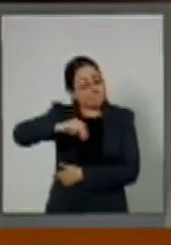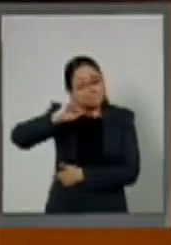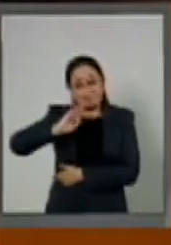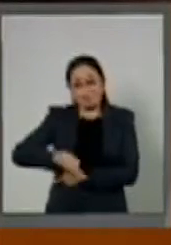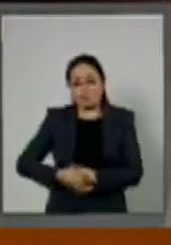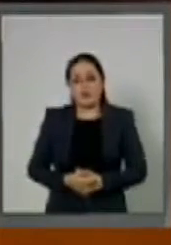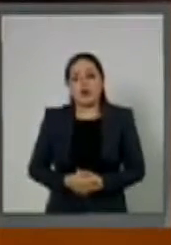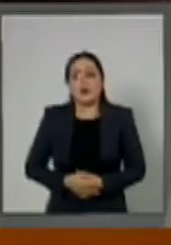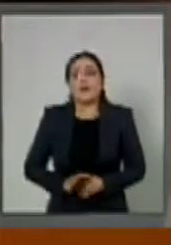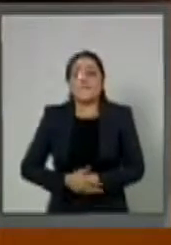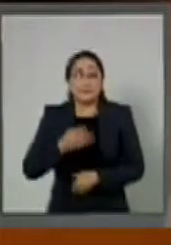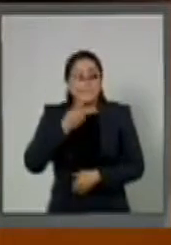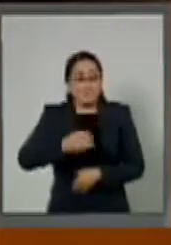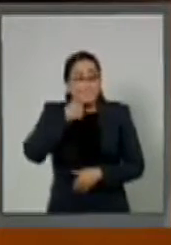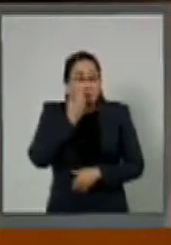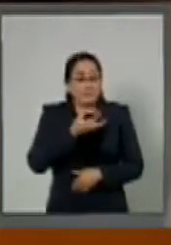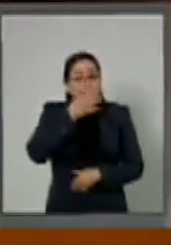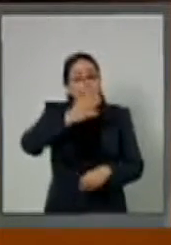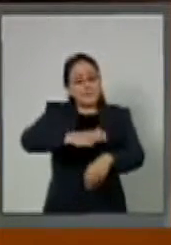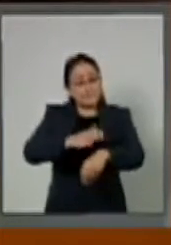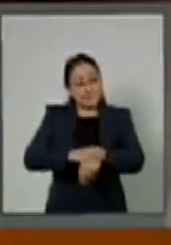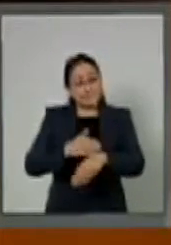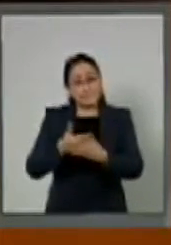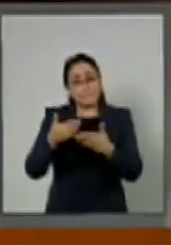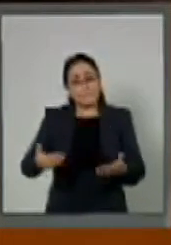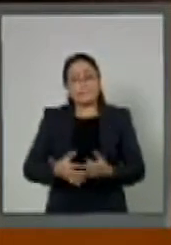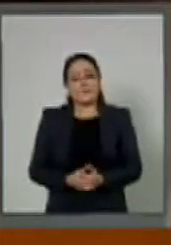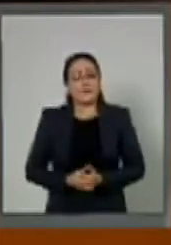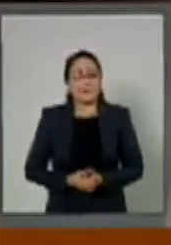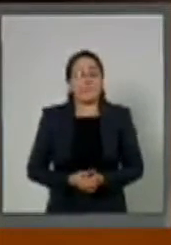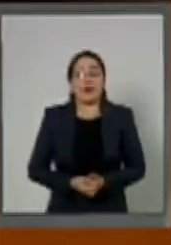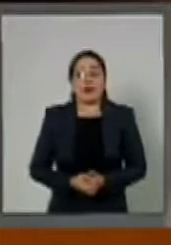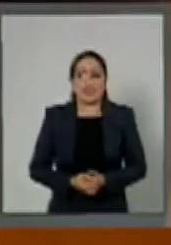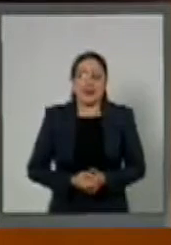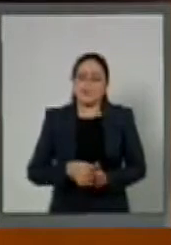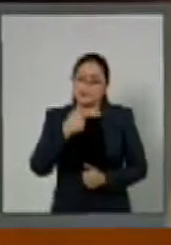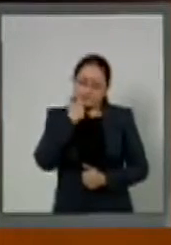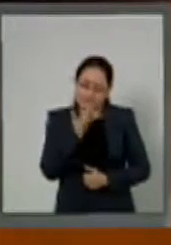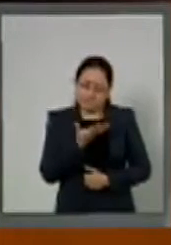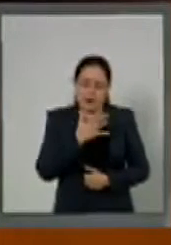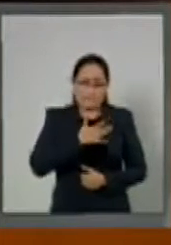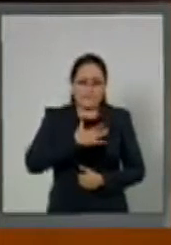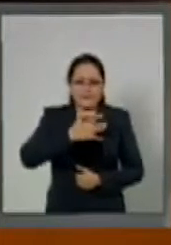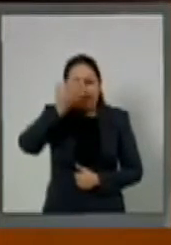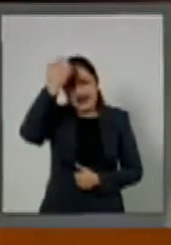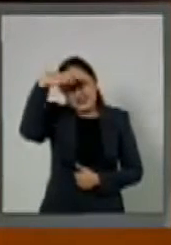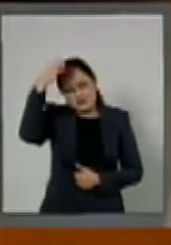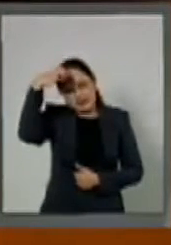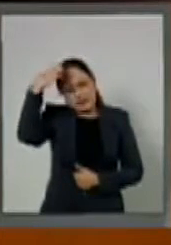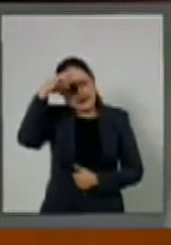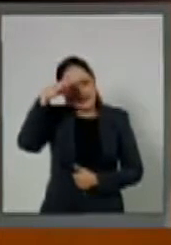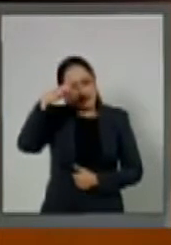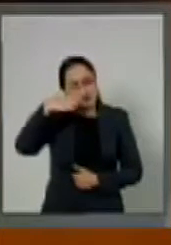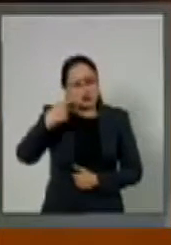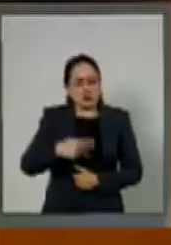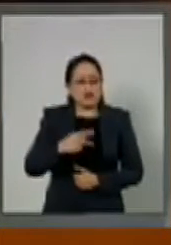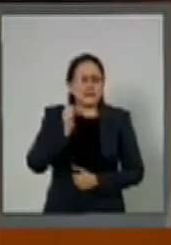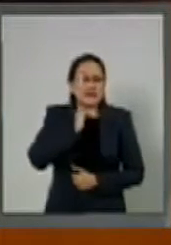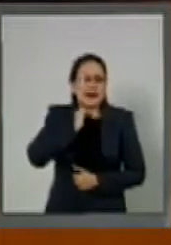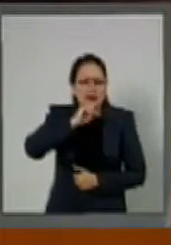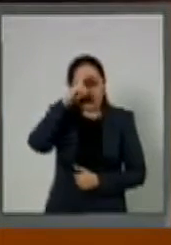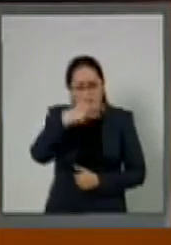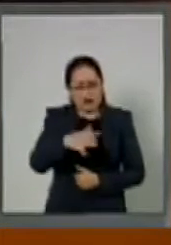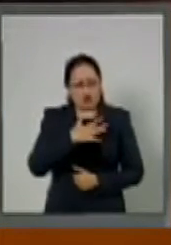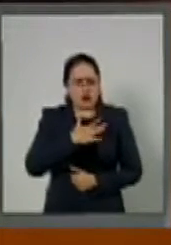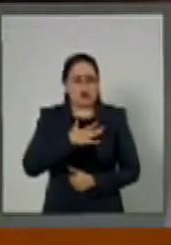Y para ello quiero referirme y quiero hacerles extensiva una experiencia que como senadora de la República